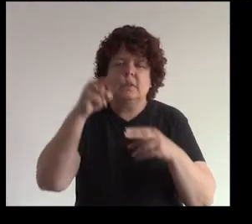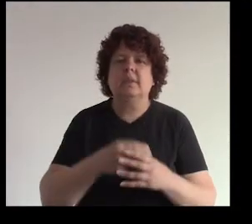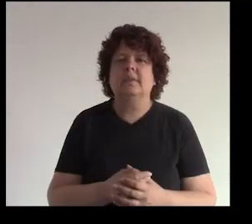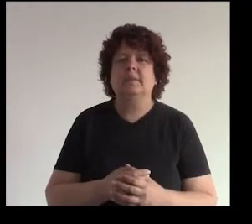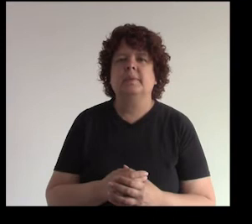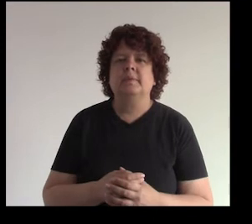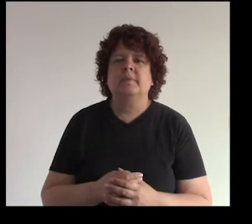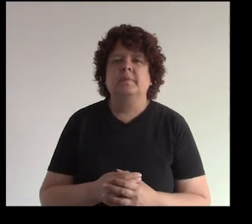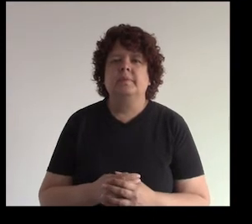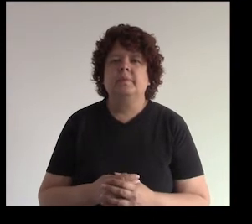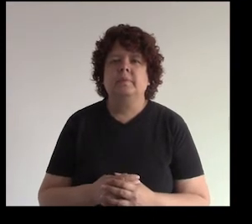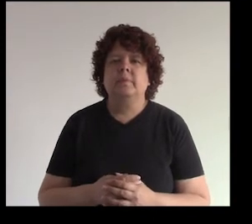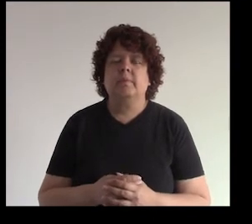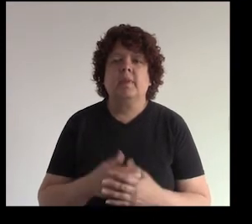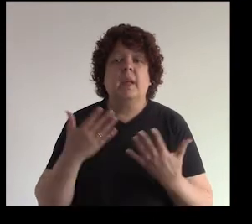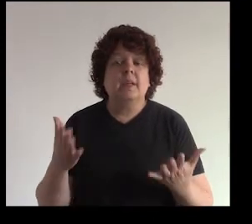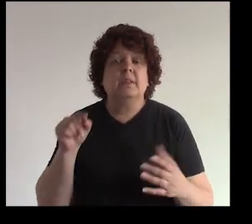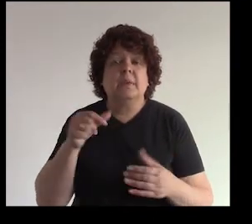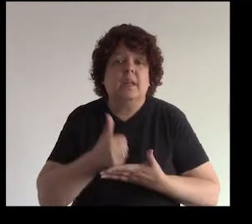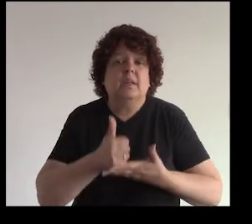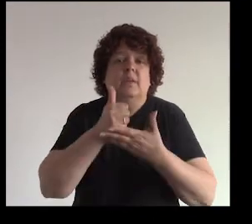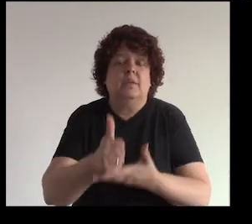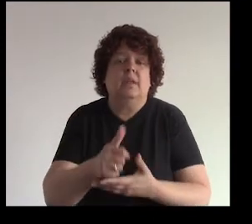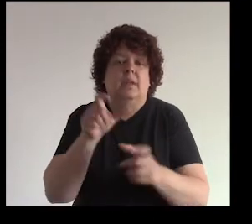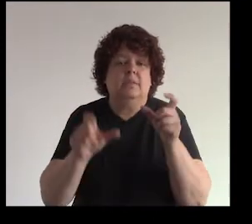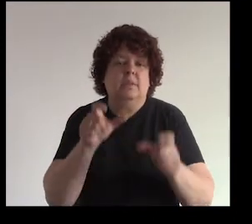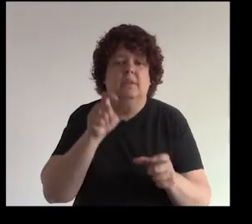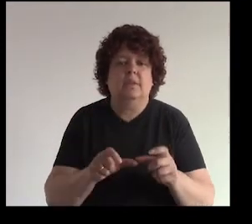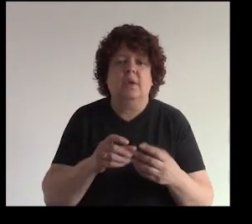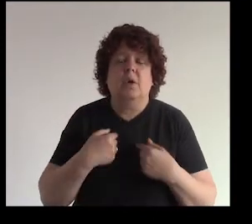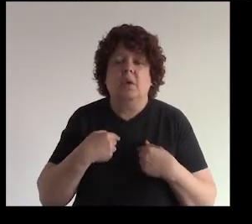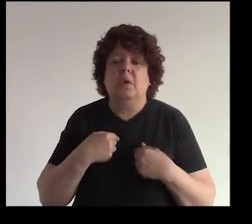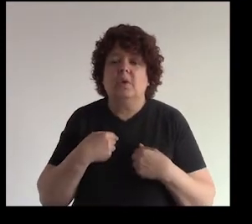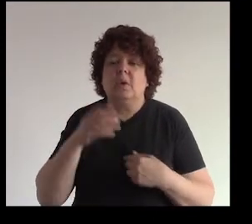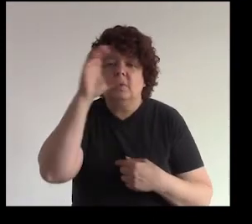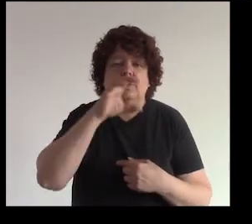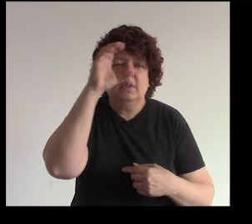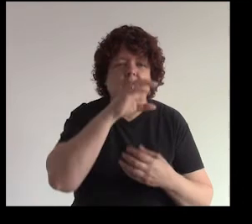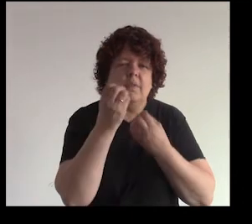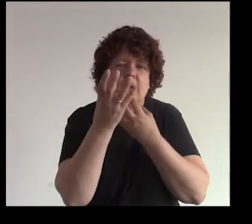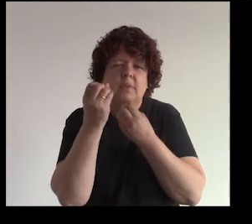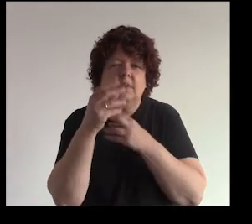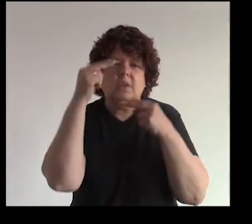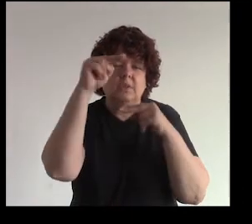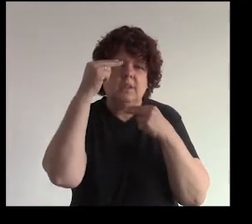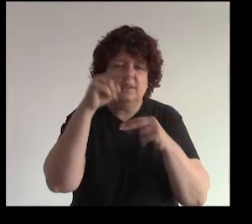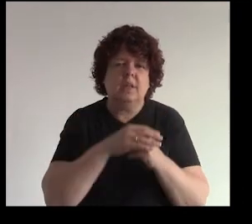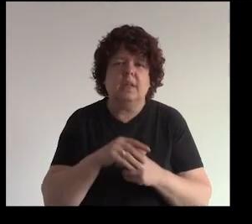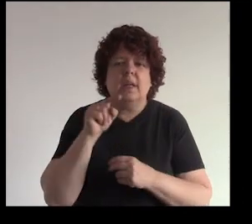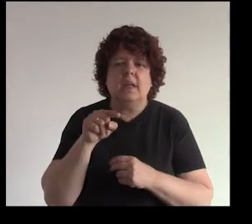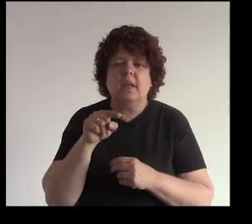esa noticia ¿no? o de ese aportecimiento eso también ayuda a las personas ¿no? porque cuando yo estoy buscando un dato una